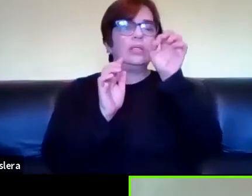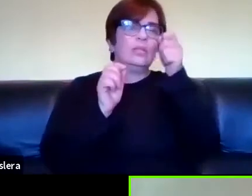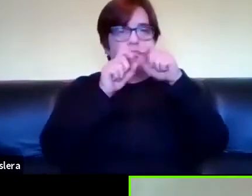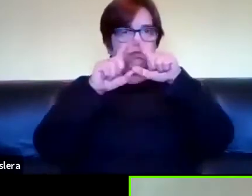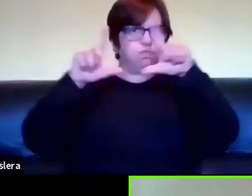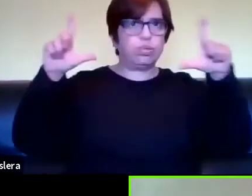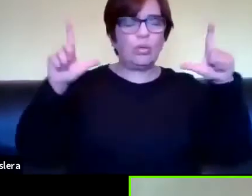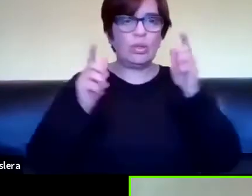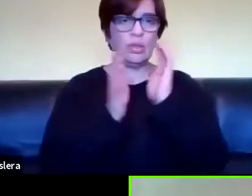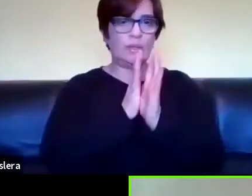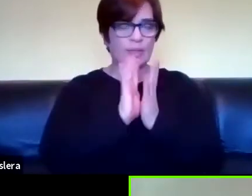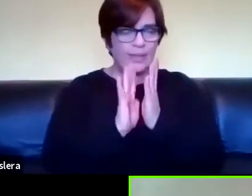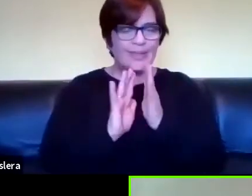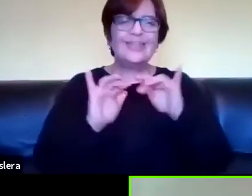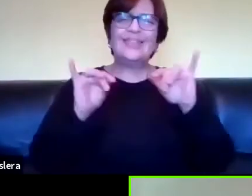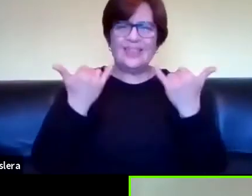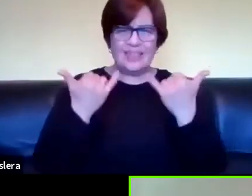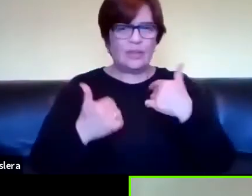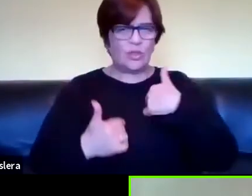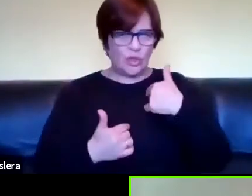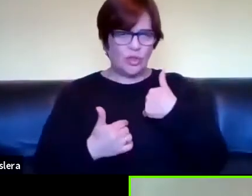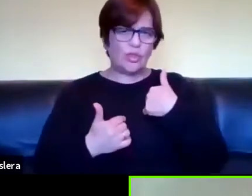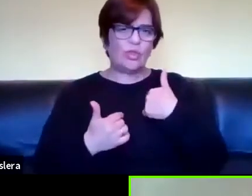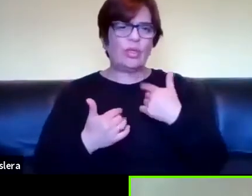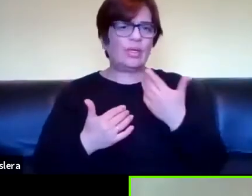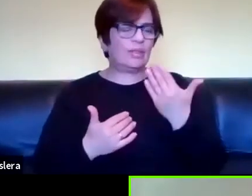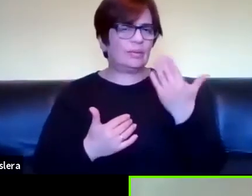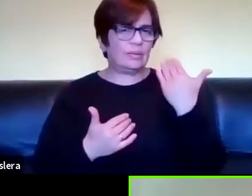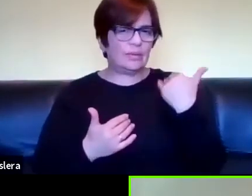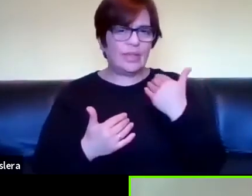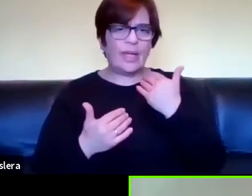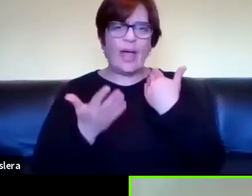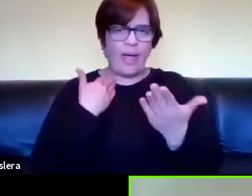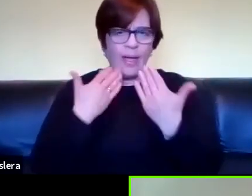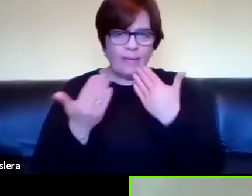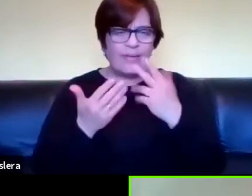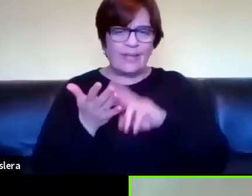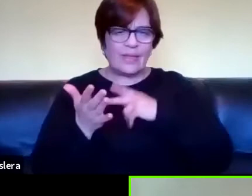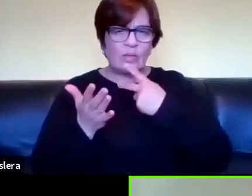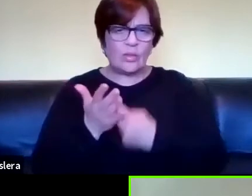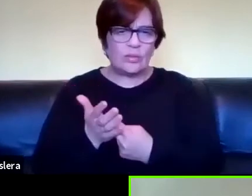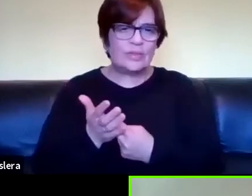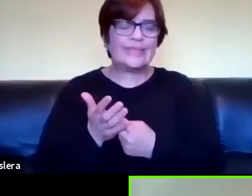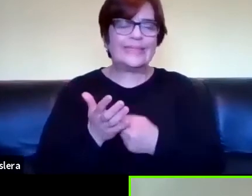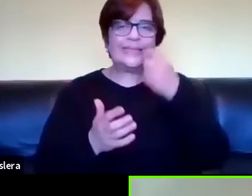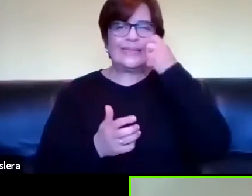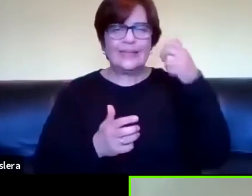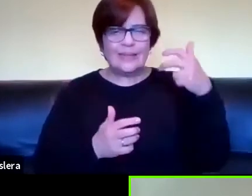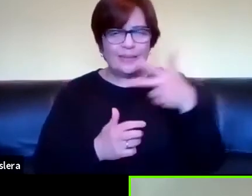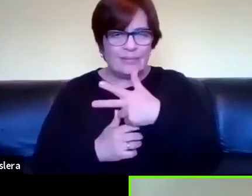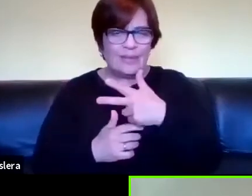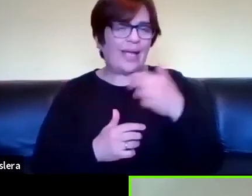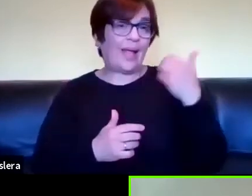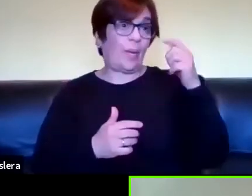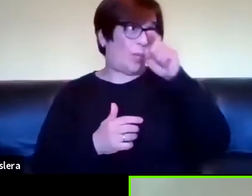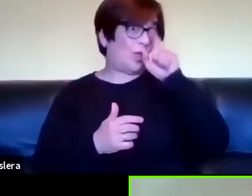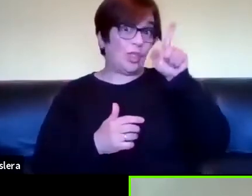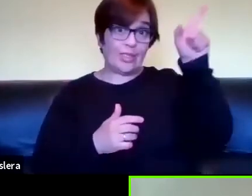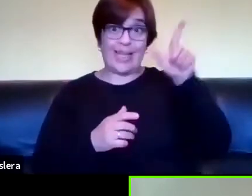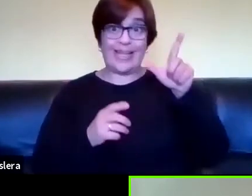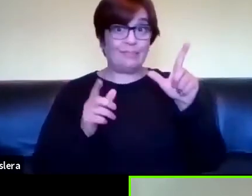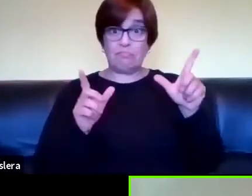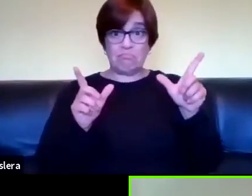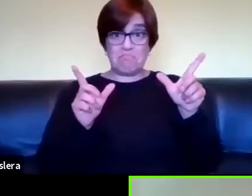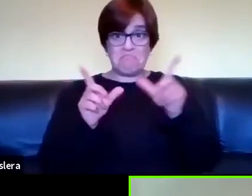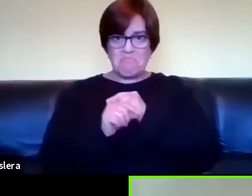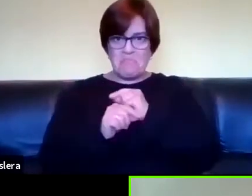señas ya yo estuve hablando ahora con los traductores que hay de testigos de Jehová en Buenos Aires y acaban de terminar creo que el